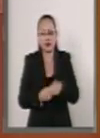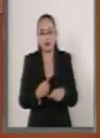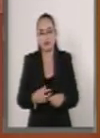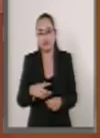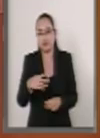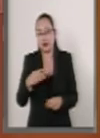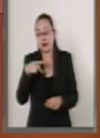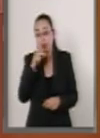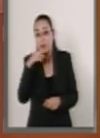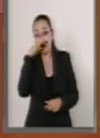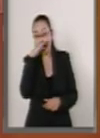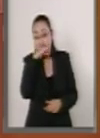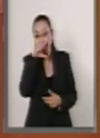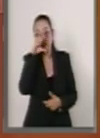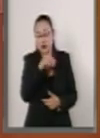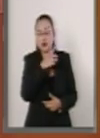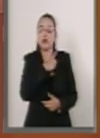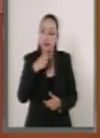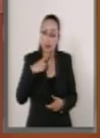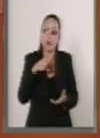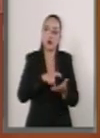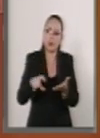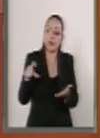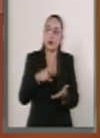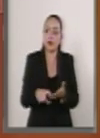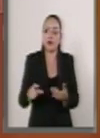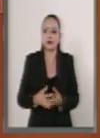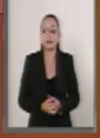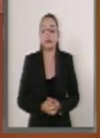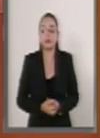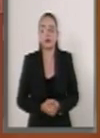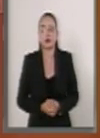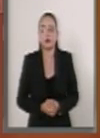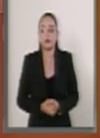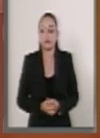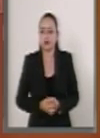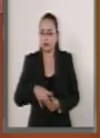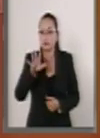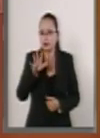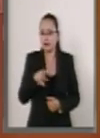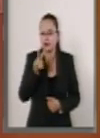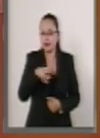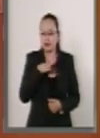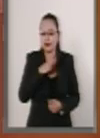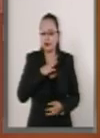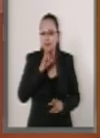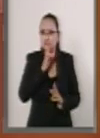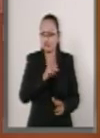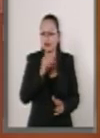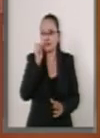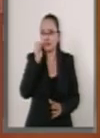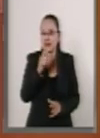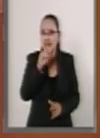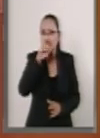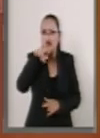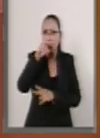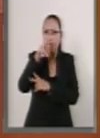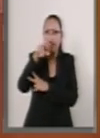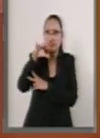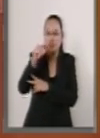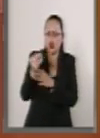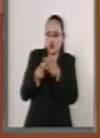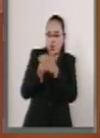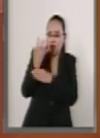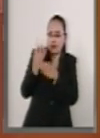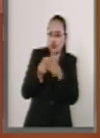gratis hay que comprarlas ahí está ya la respuesta innovación compañeros la